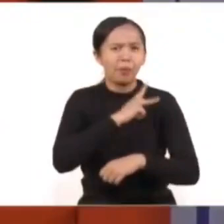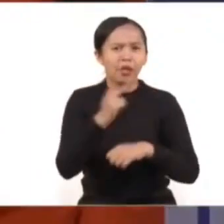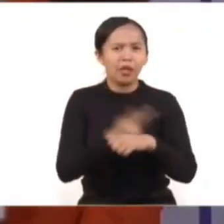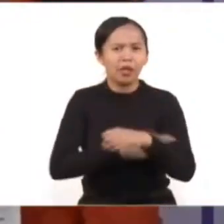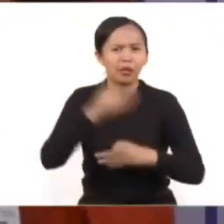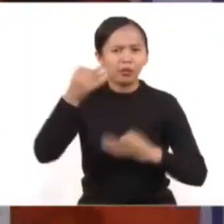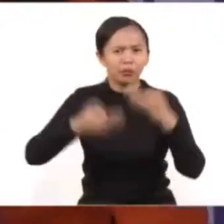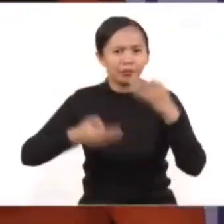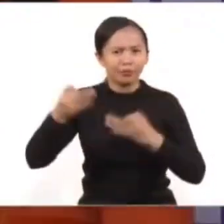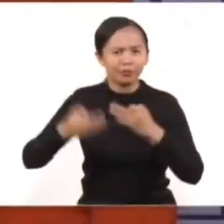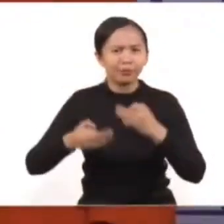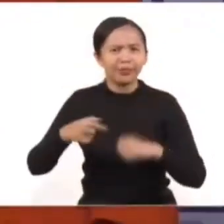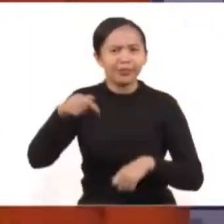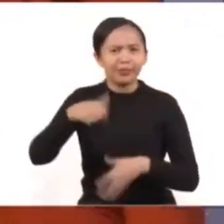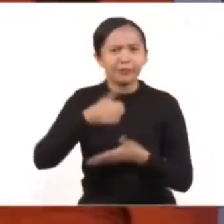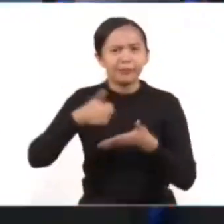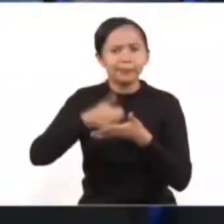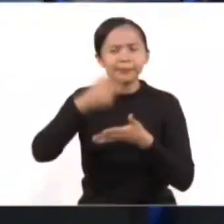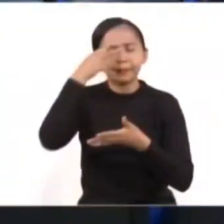México.